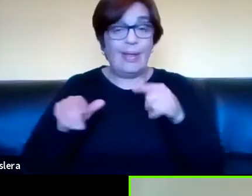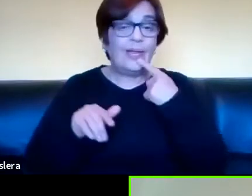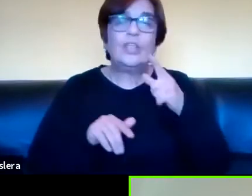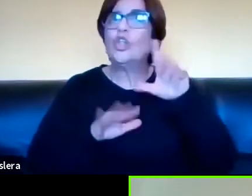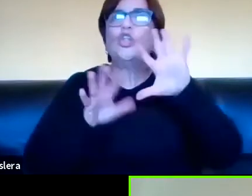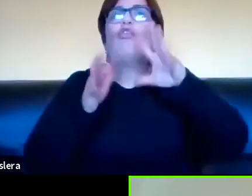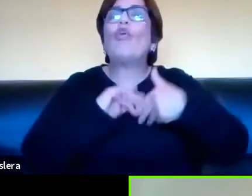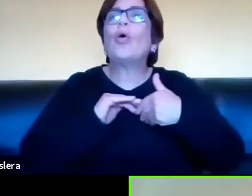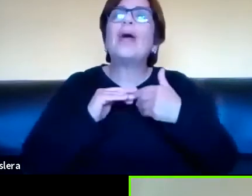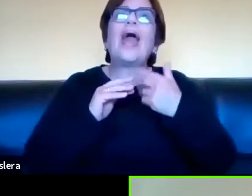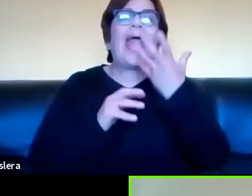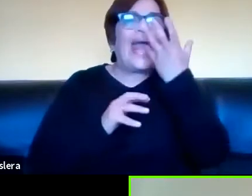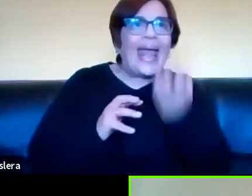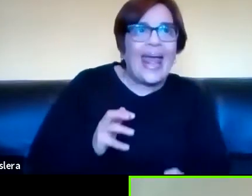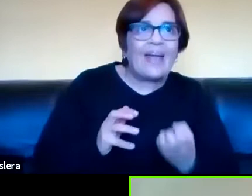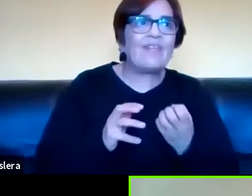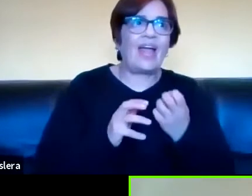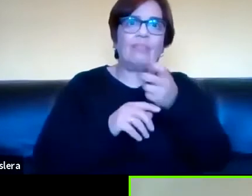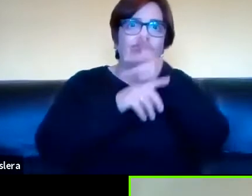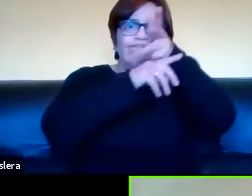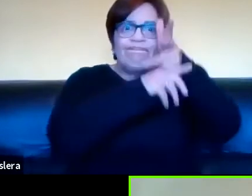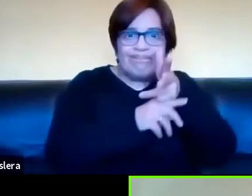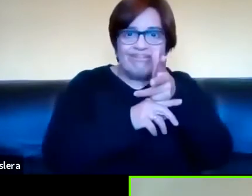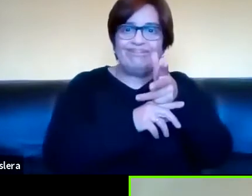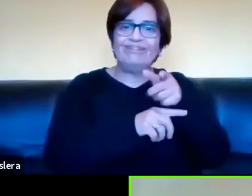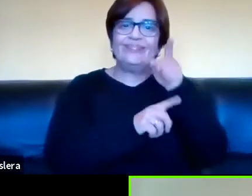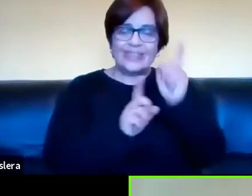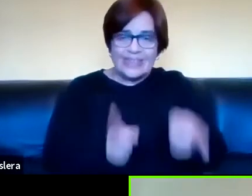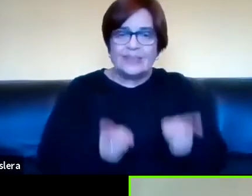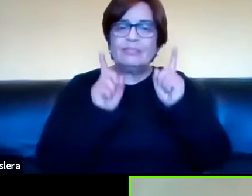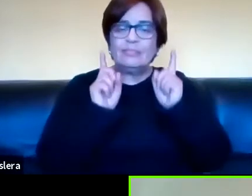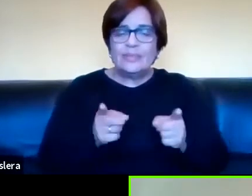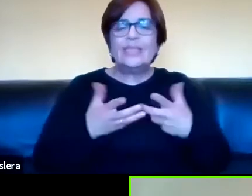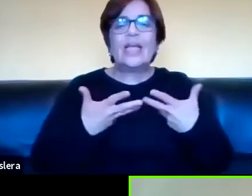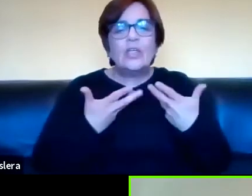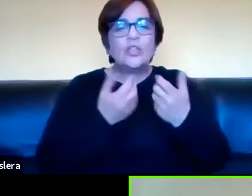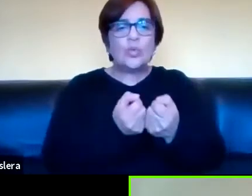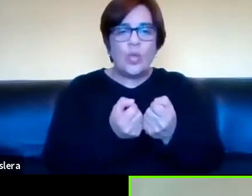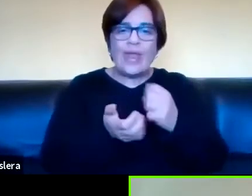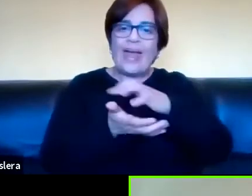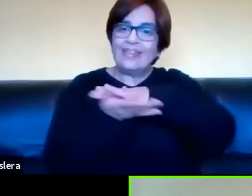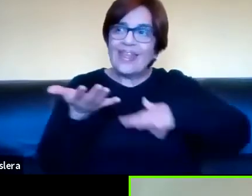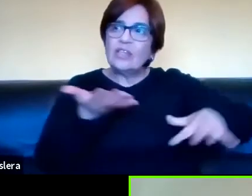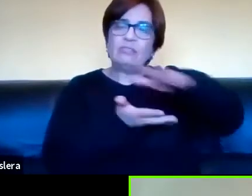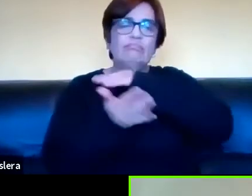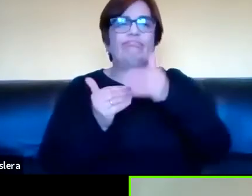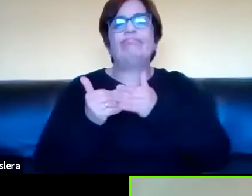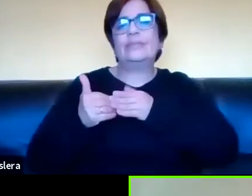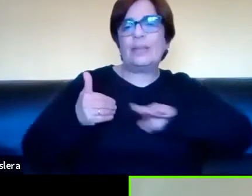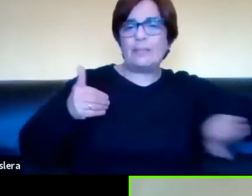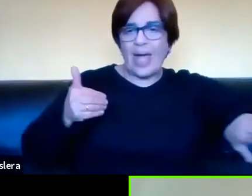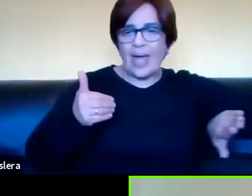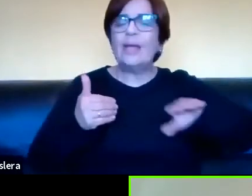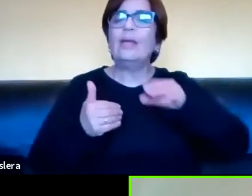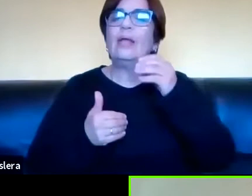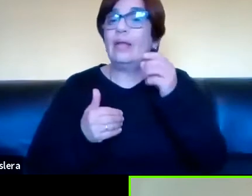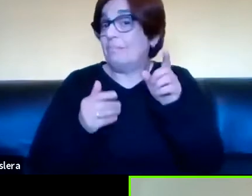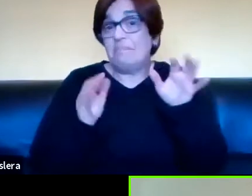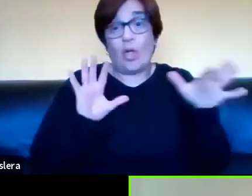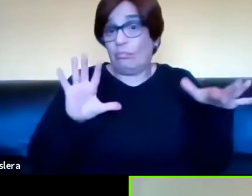las tecnologías registrales también permitían separar texto de contexto. Era igual,